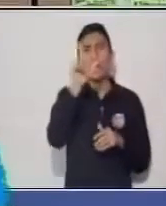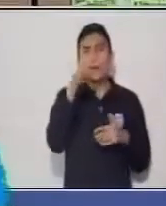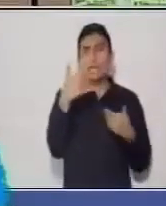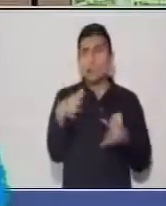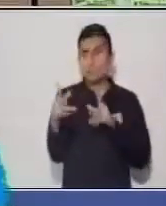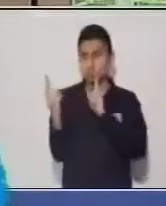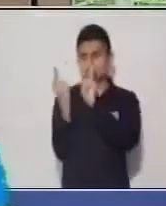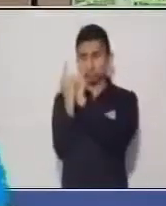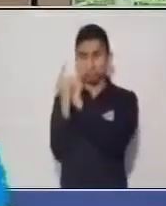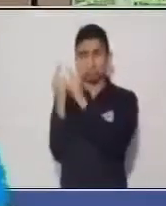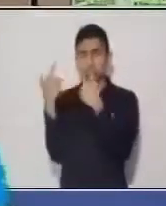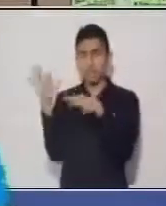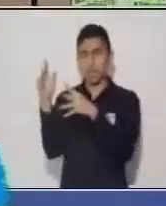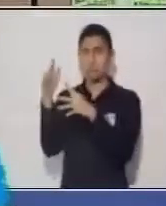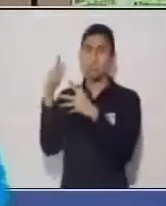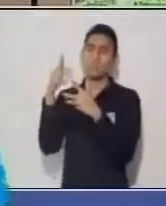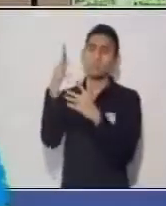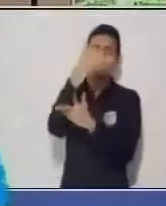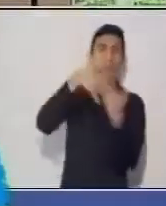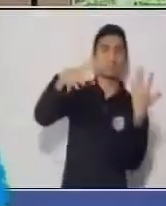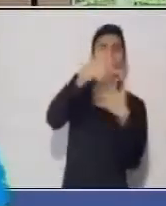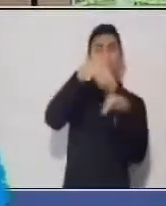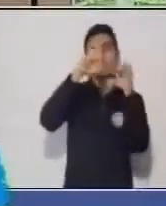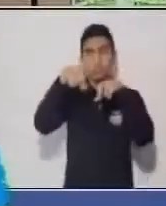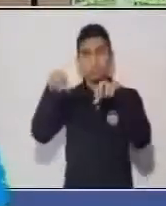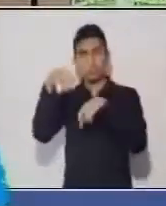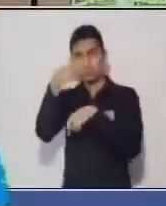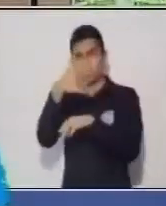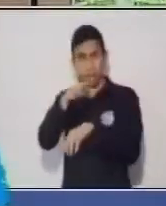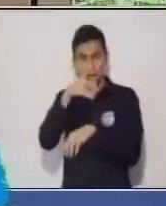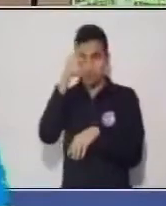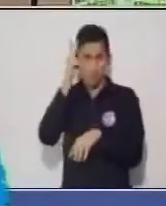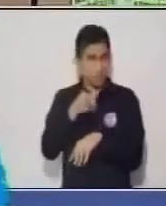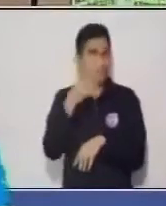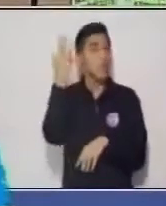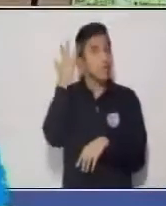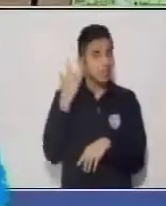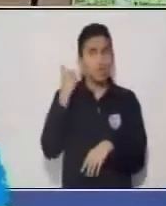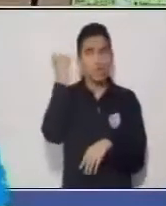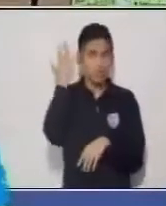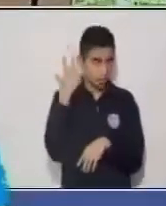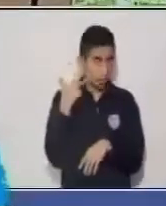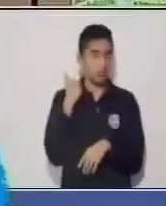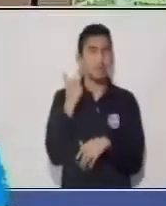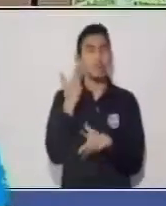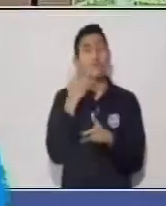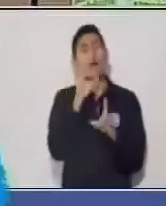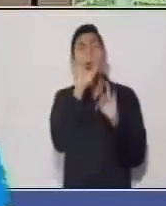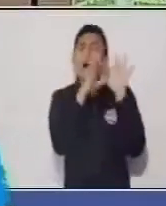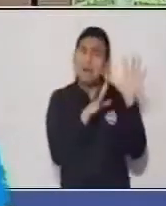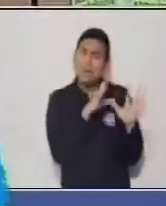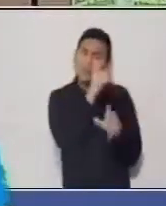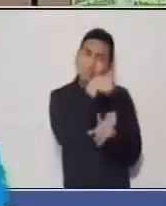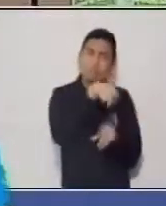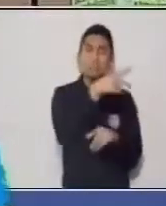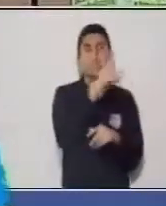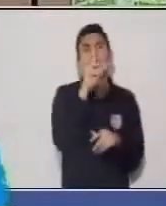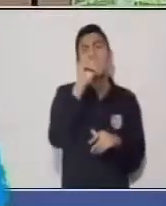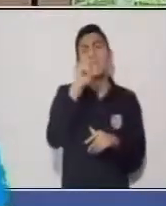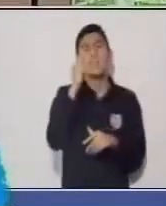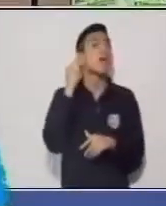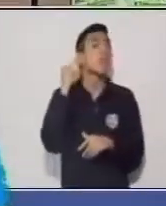alrededor siempre que nos comunicamos con alguien más en día a día. Algunos rasgos del diálogo oral